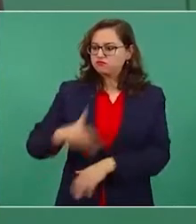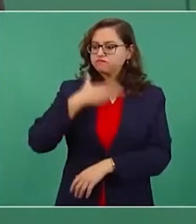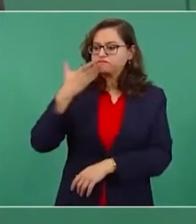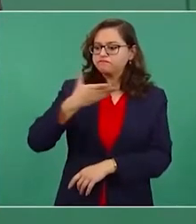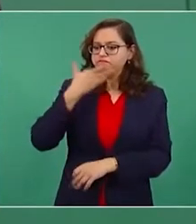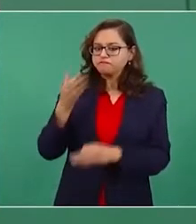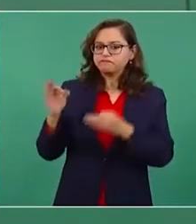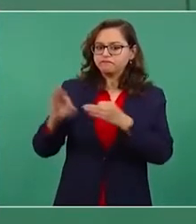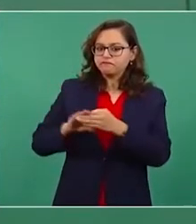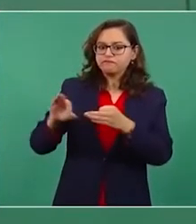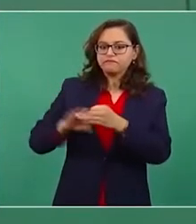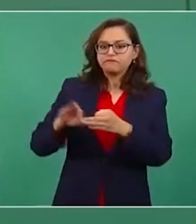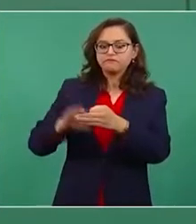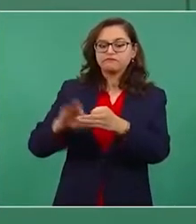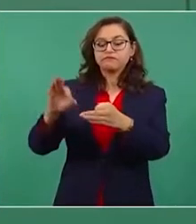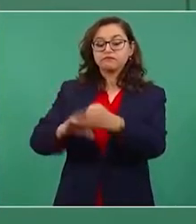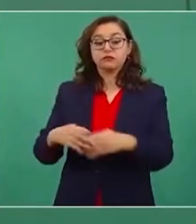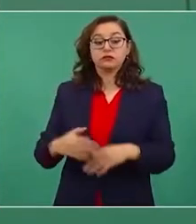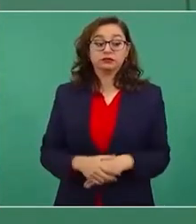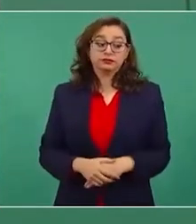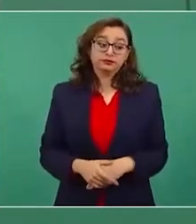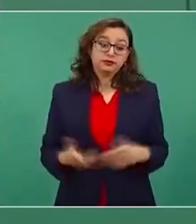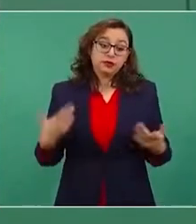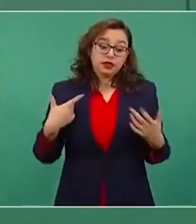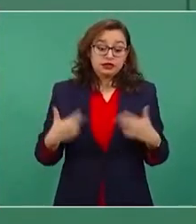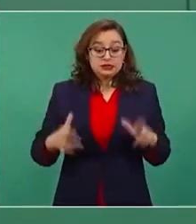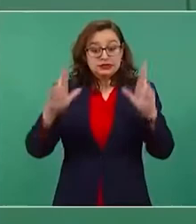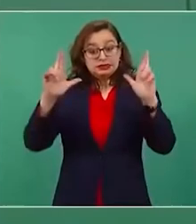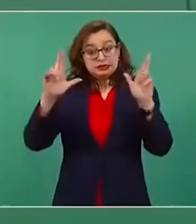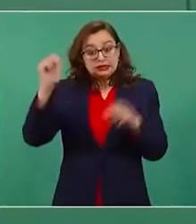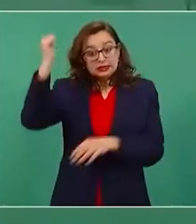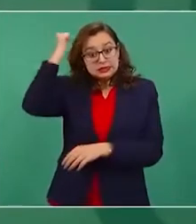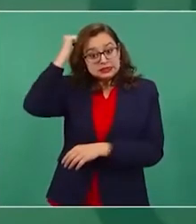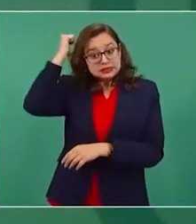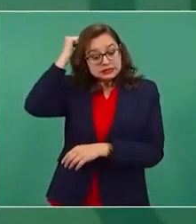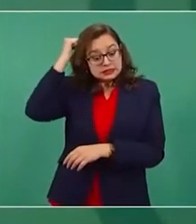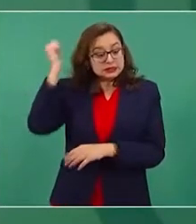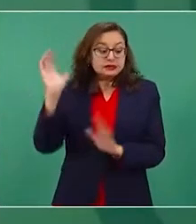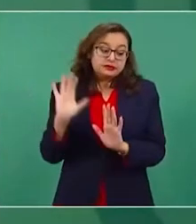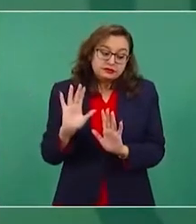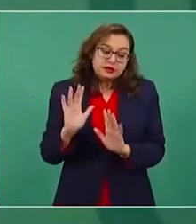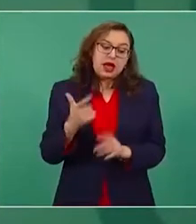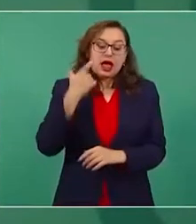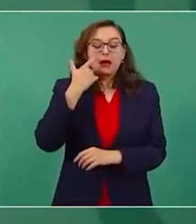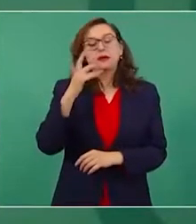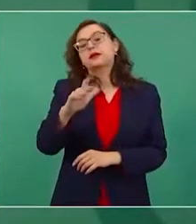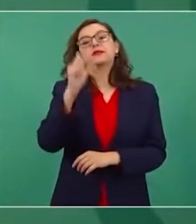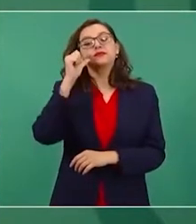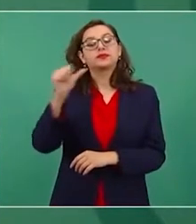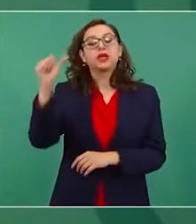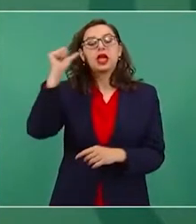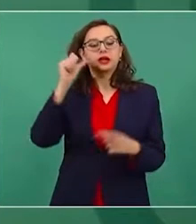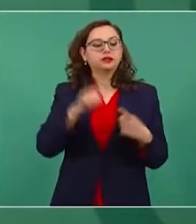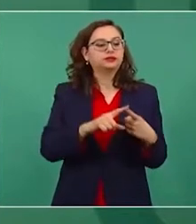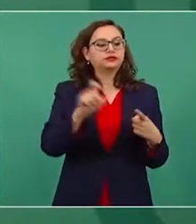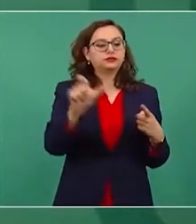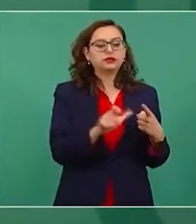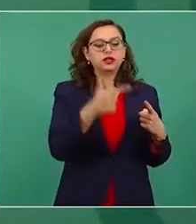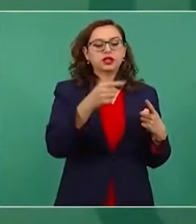toco madera, ayer se reunió Claudio que es González y el de la Copa Armexi,